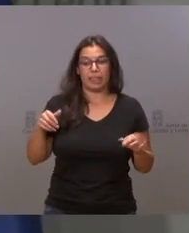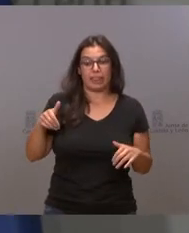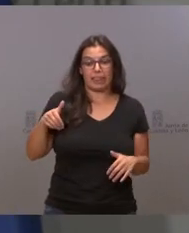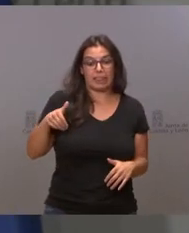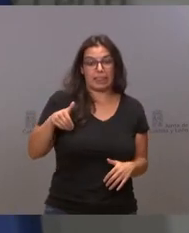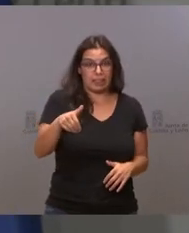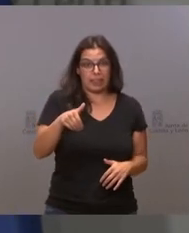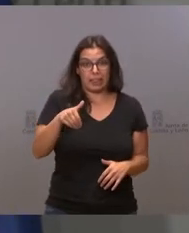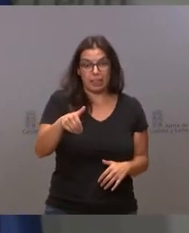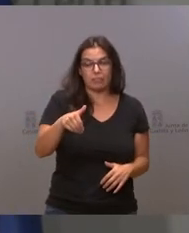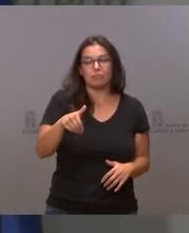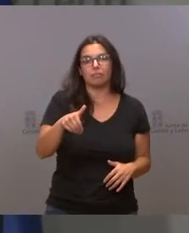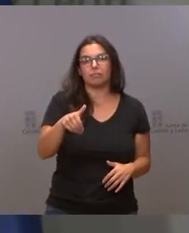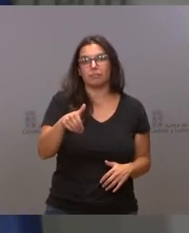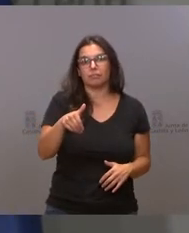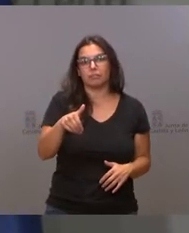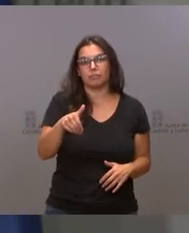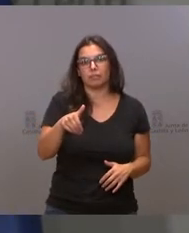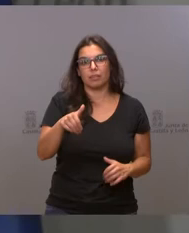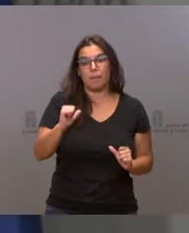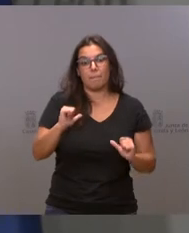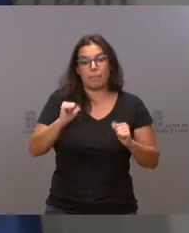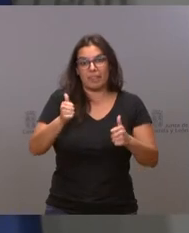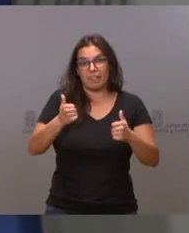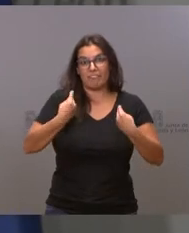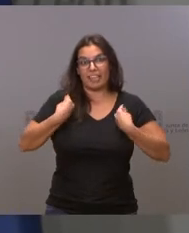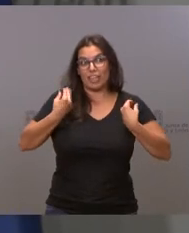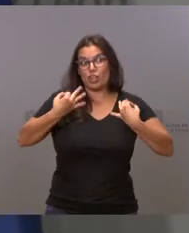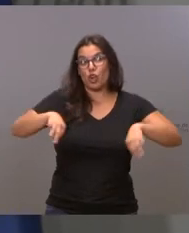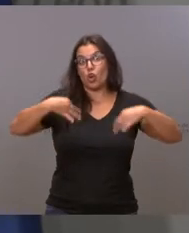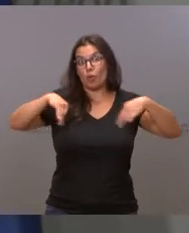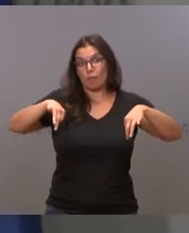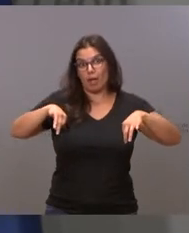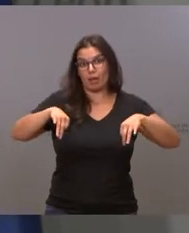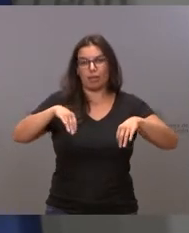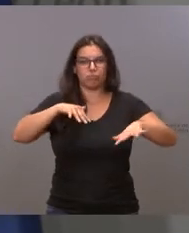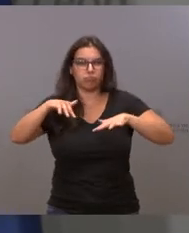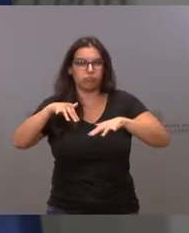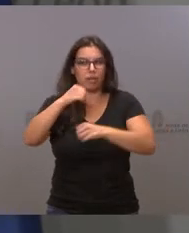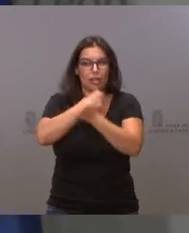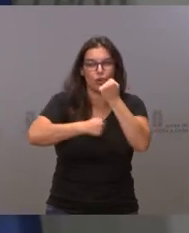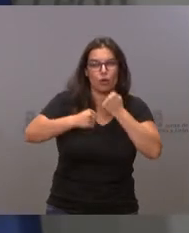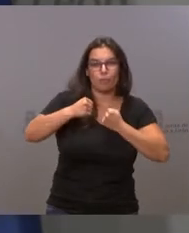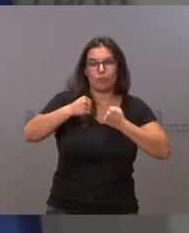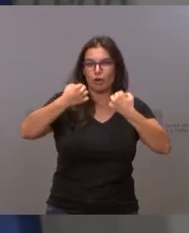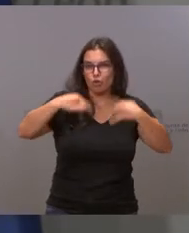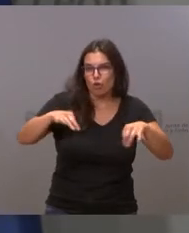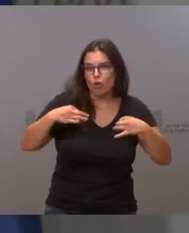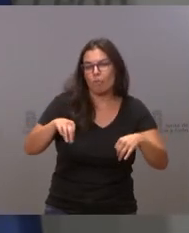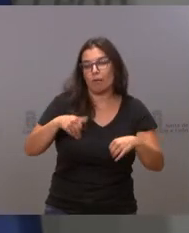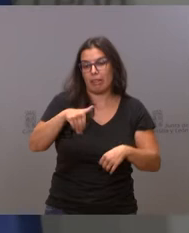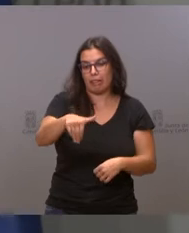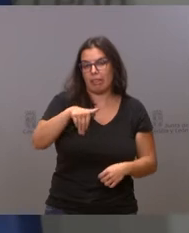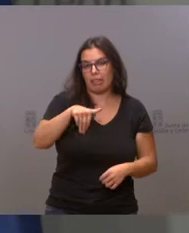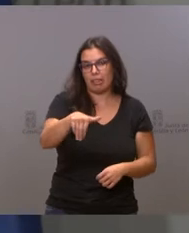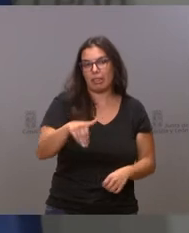de poder emprender una vida completamente normal y una actividad económica completamente normal en los